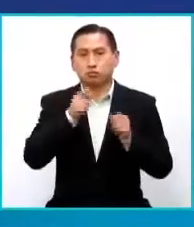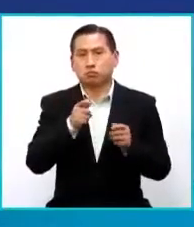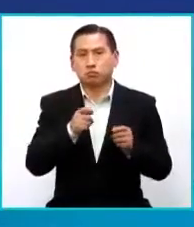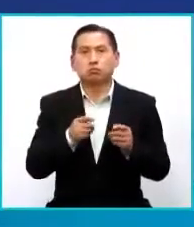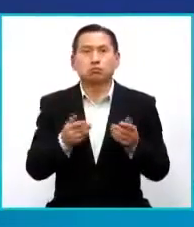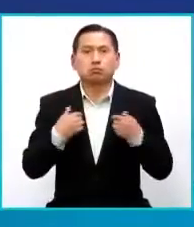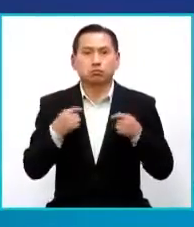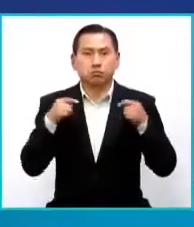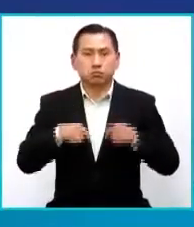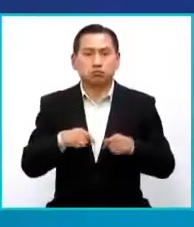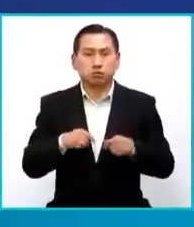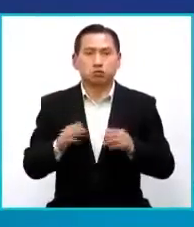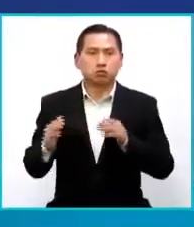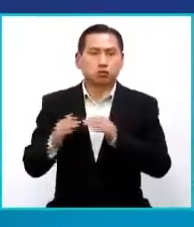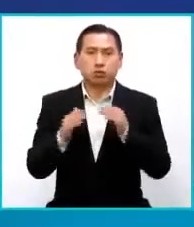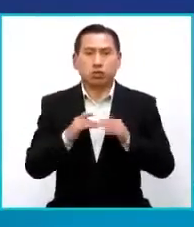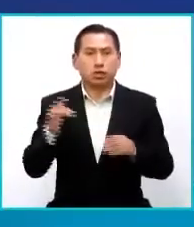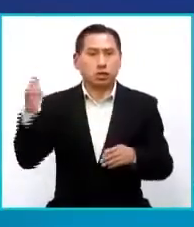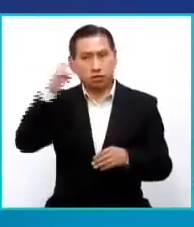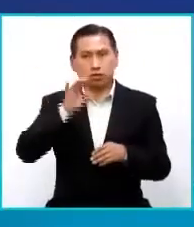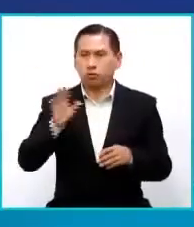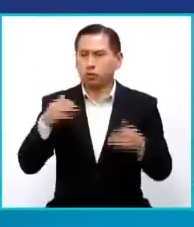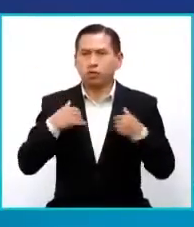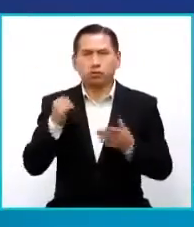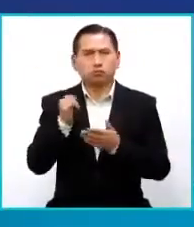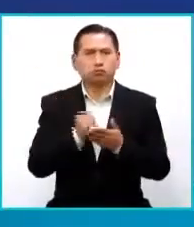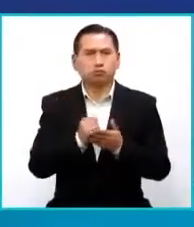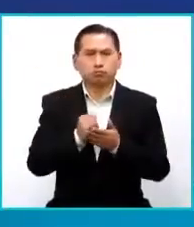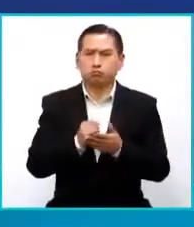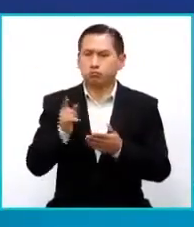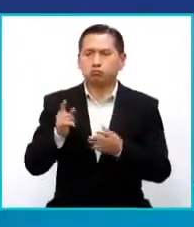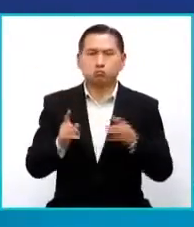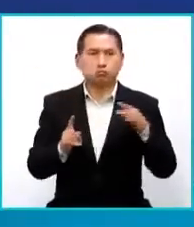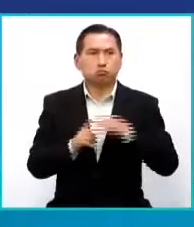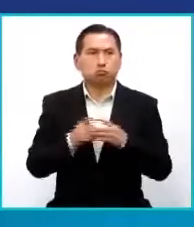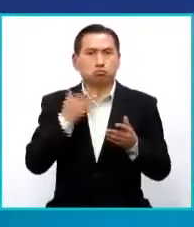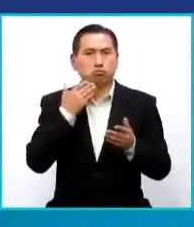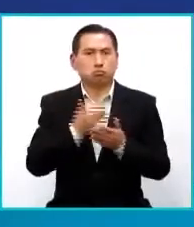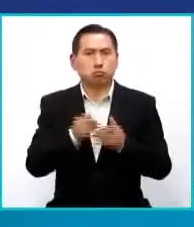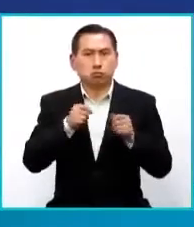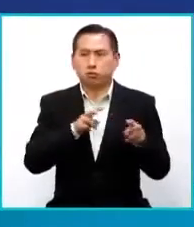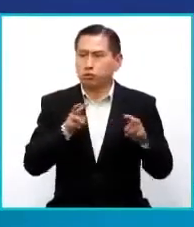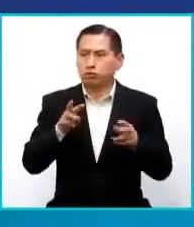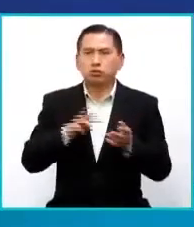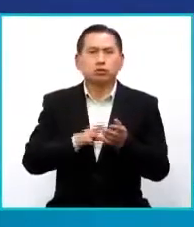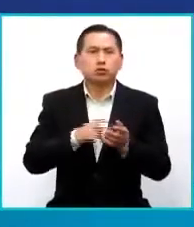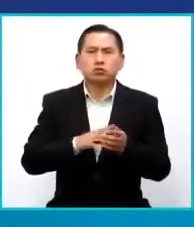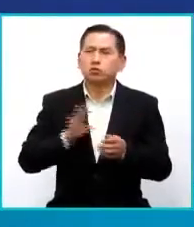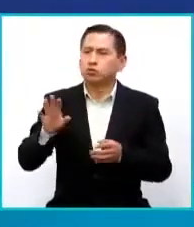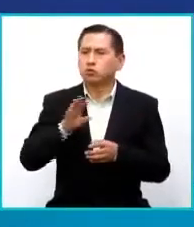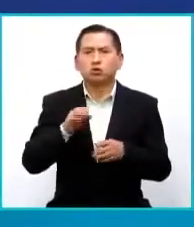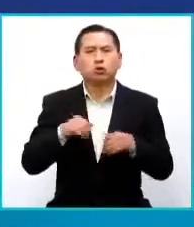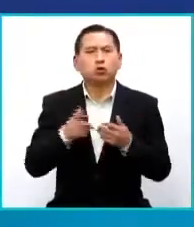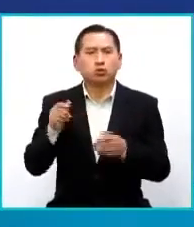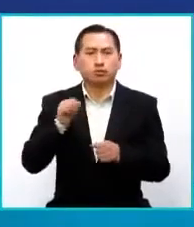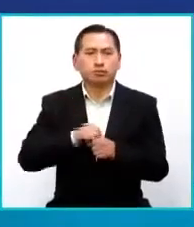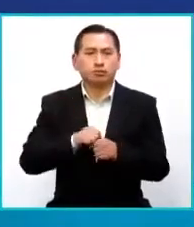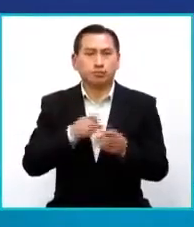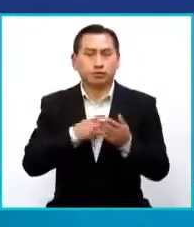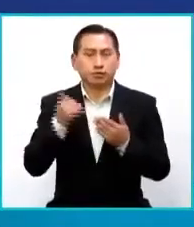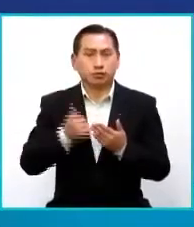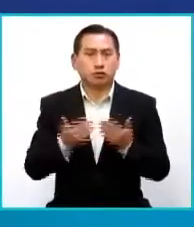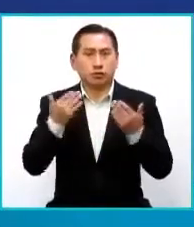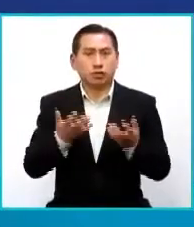directamente dirigirse hasta la Ciudad del Alto. También tienen sus redes sociales muy activadas para que puedan conocer de cerca el resultado de este proyecto.